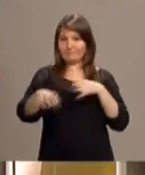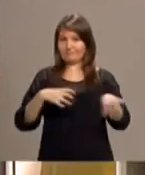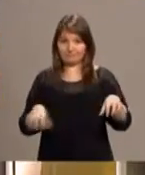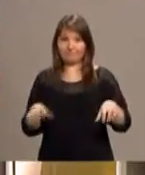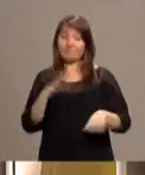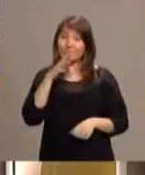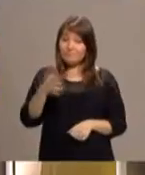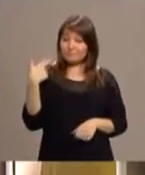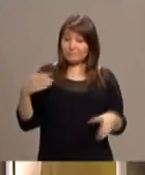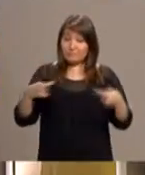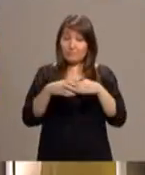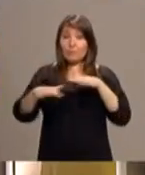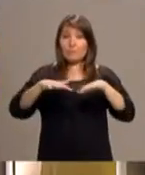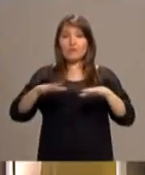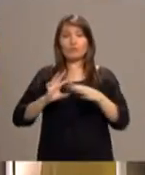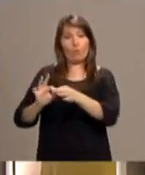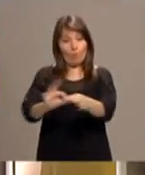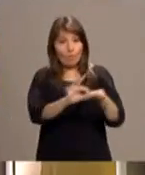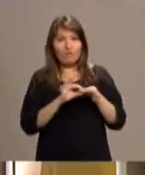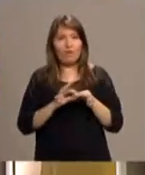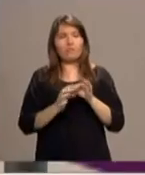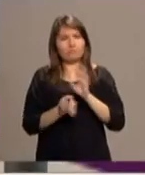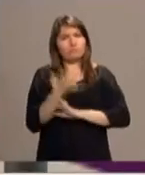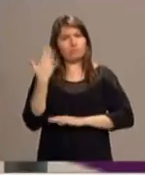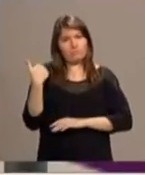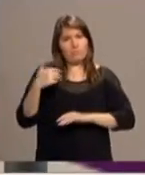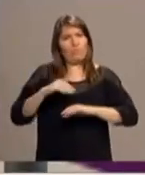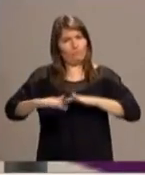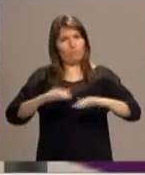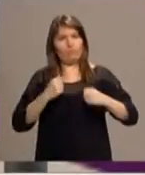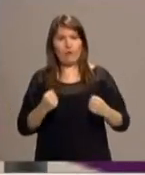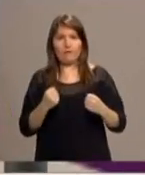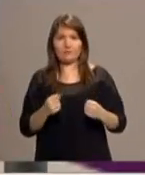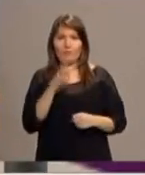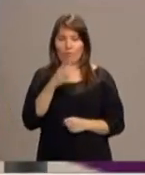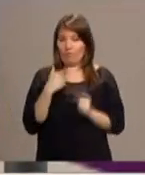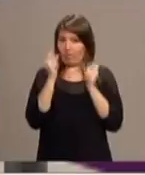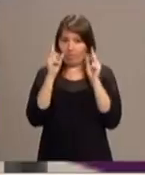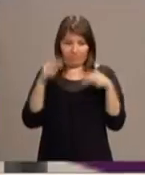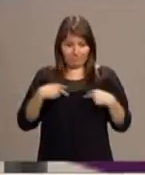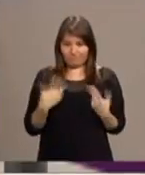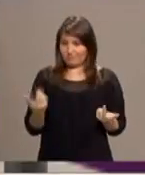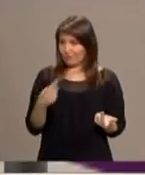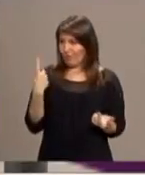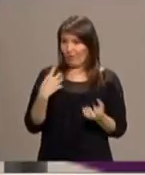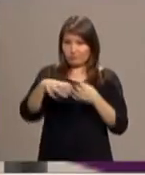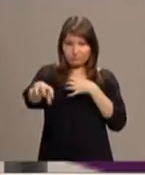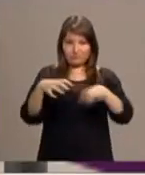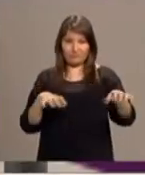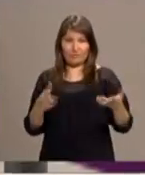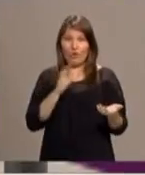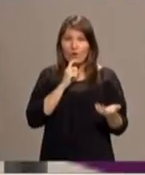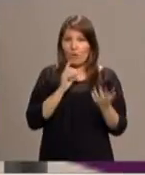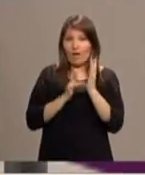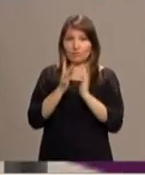surgió con mucha fuerza en un ámbito misionero, cuando se daban los misioneros cuenta de que cómo vamos a predicar a Jesucristo si estamos